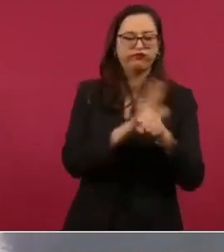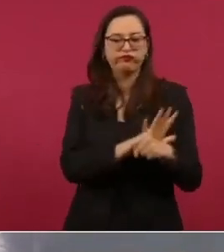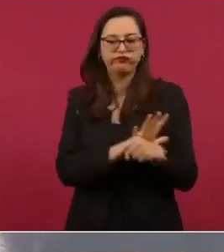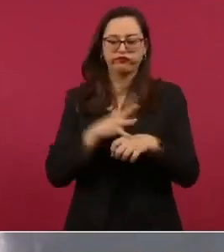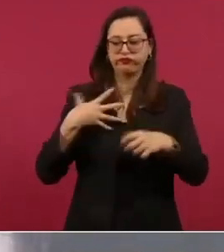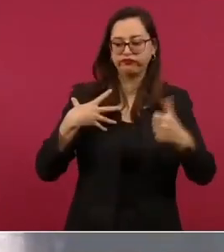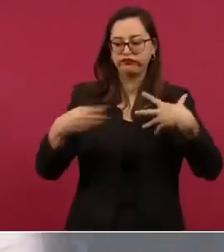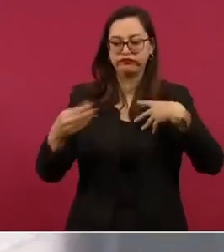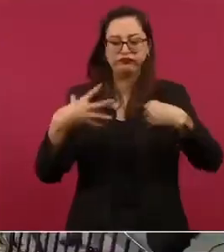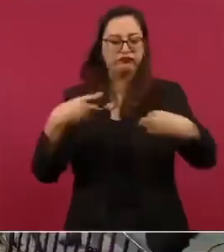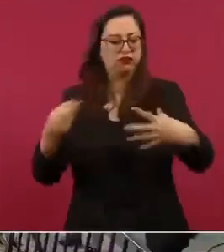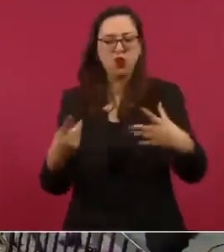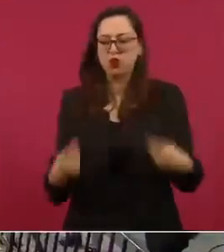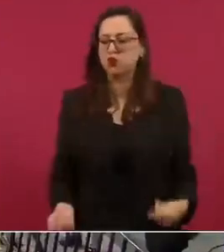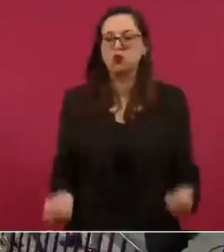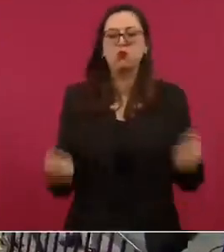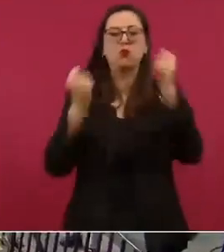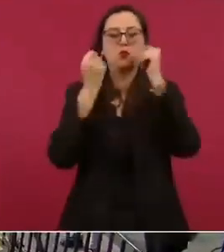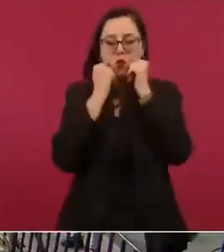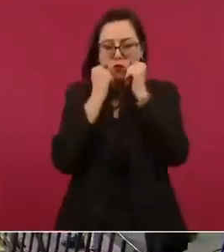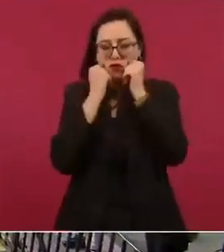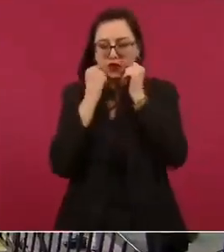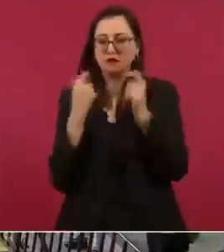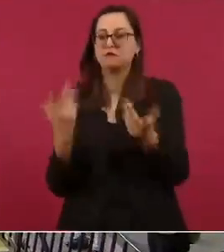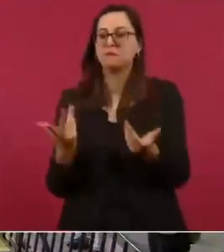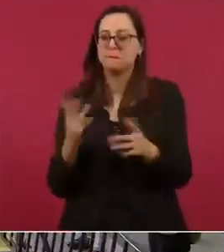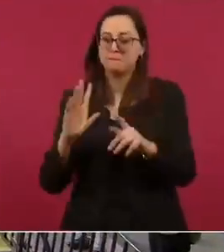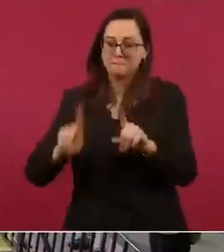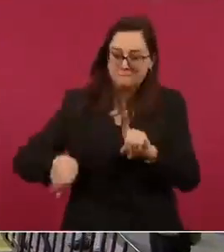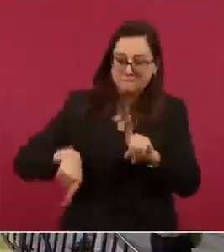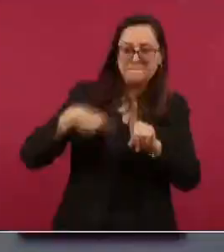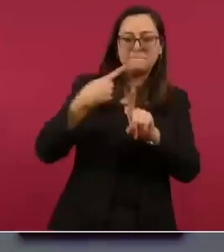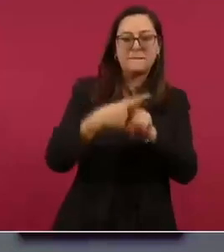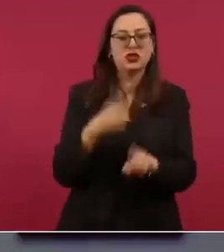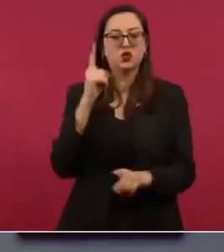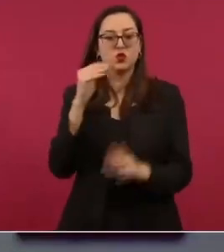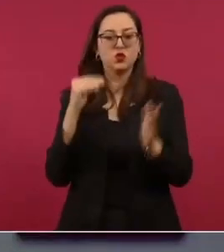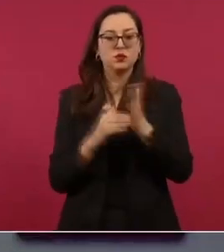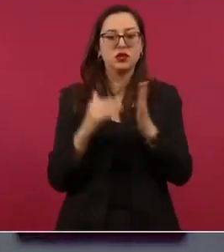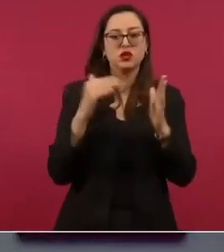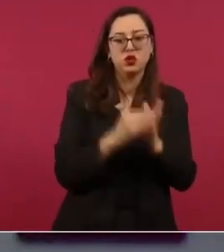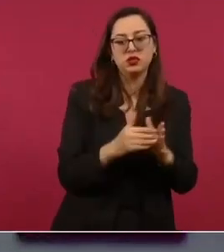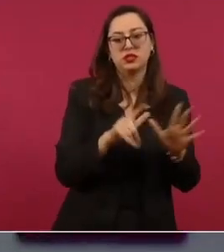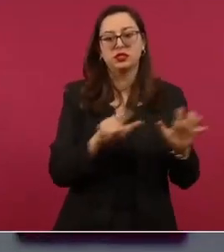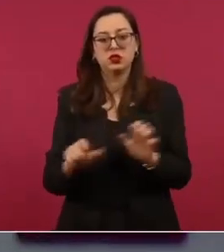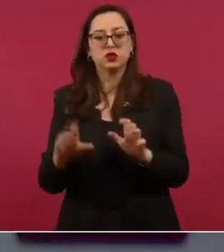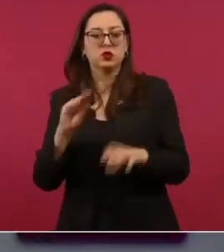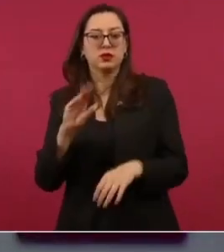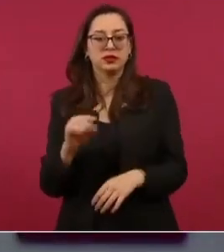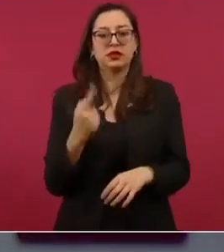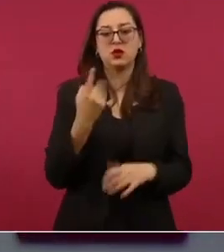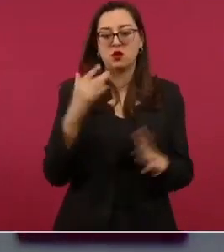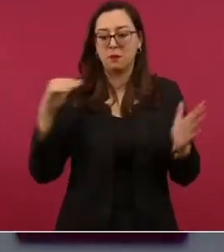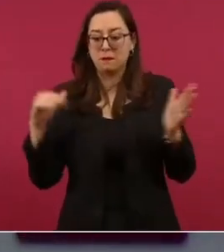doscientos sesenta y cuatro mil novecientos treinta y un nuevos empleos